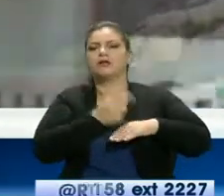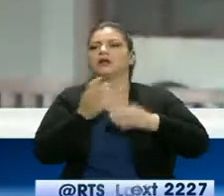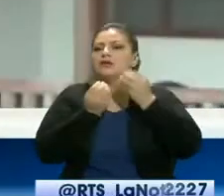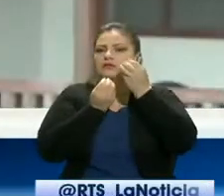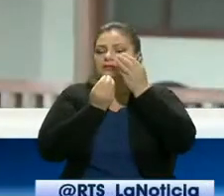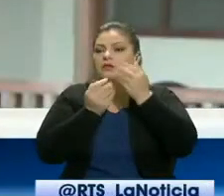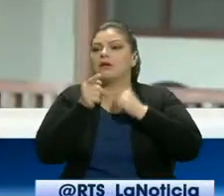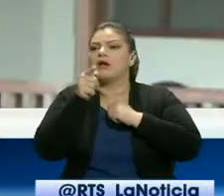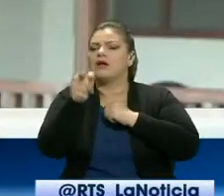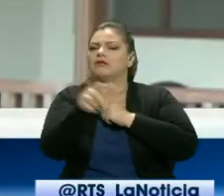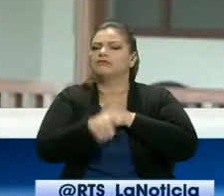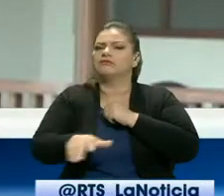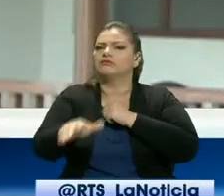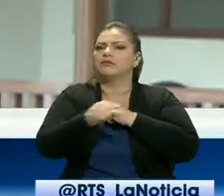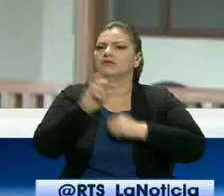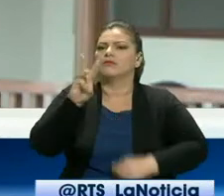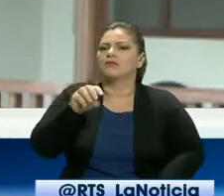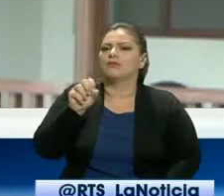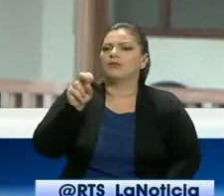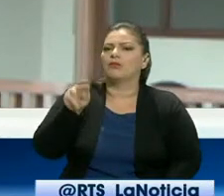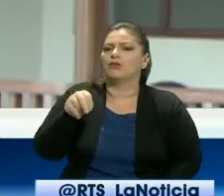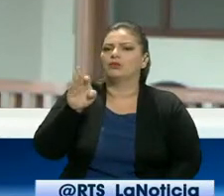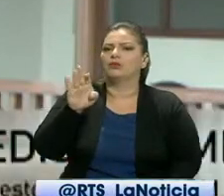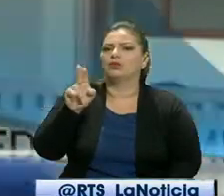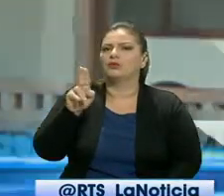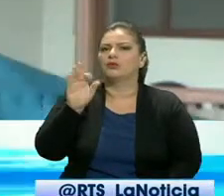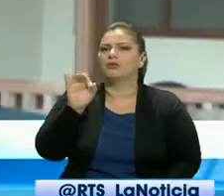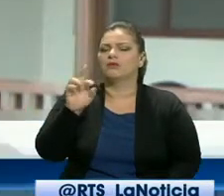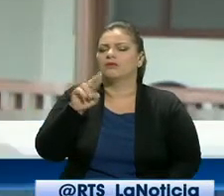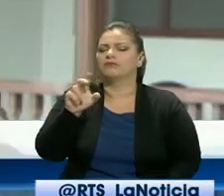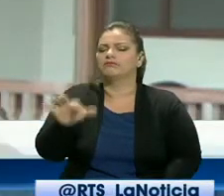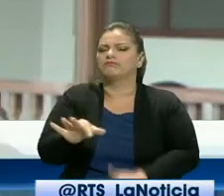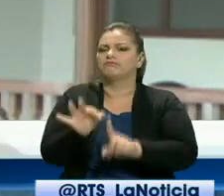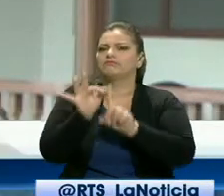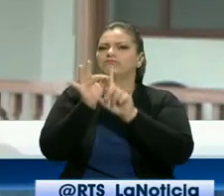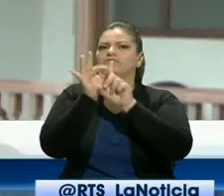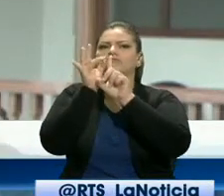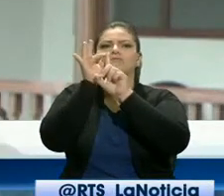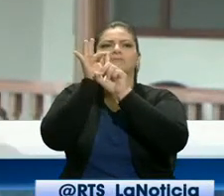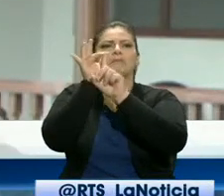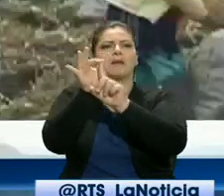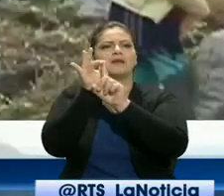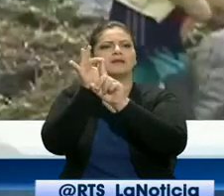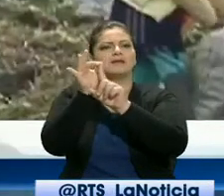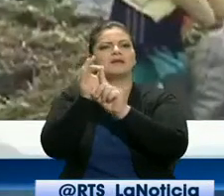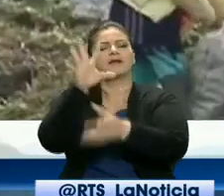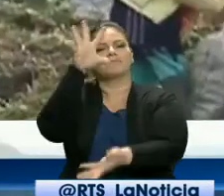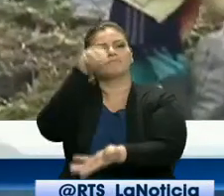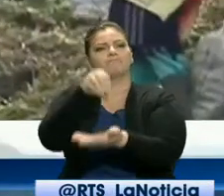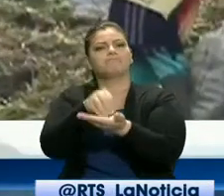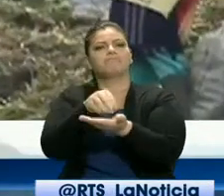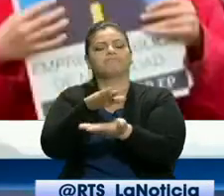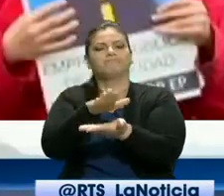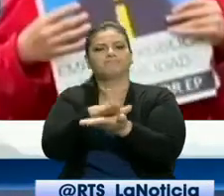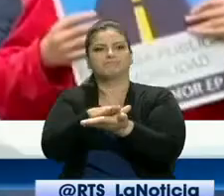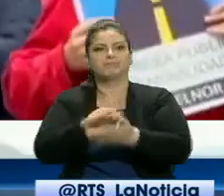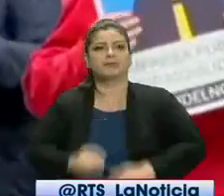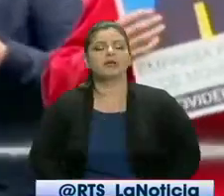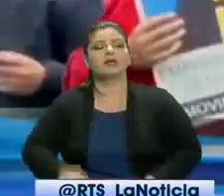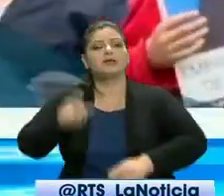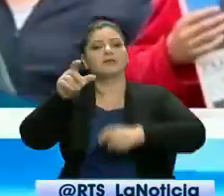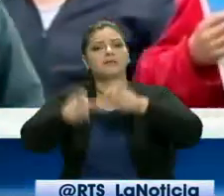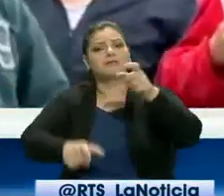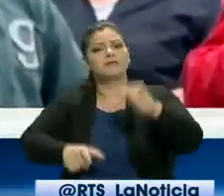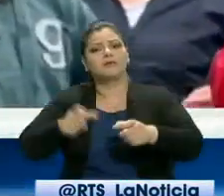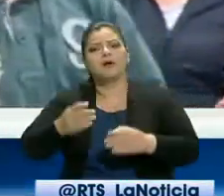Montúfar es arraigada en su cultura, pasto, de tradición, de buenas costumbres, de hombres trabajadores, es una